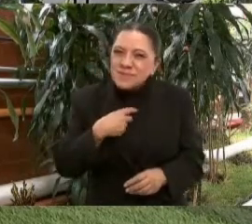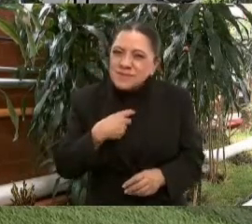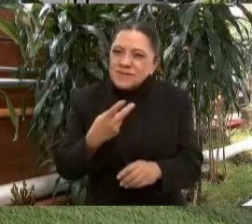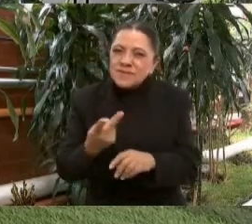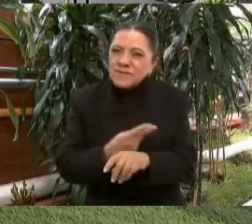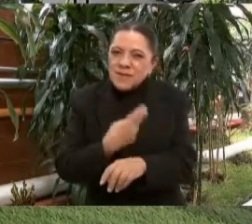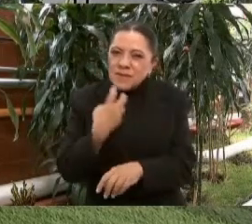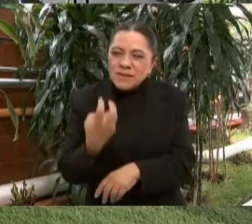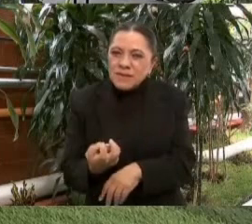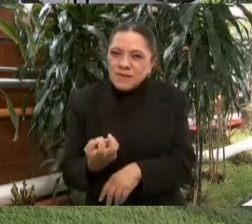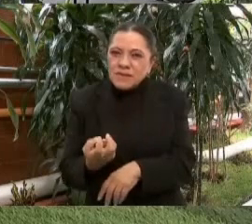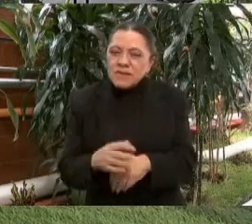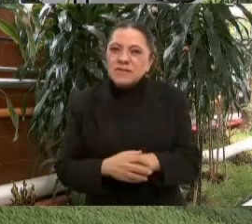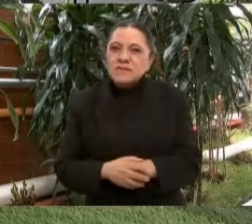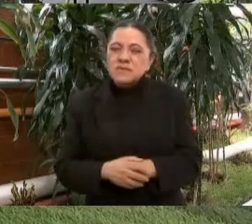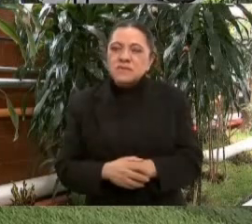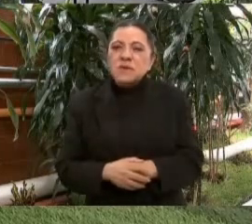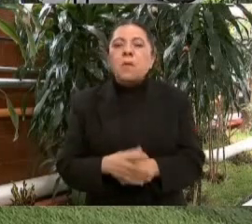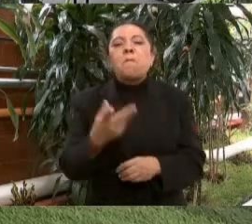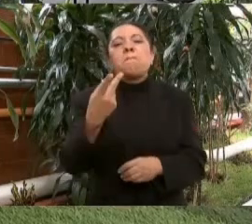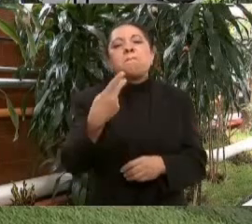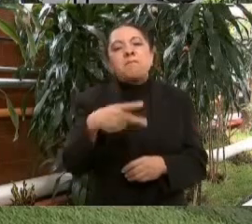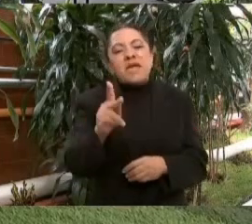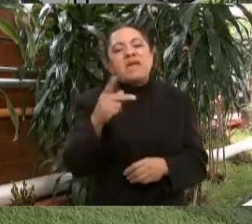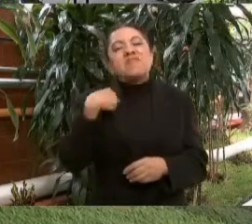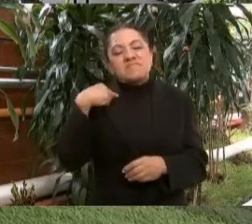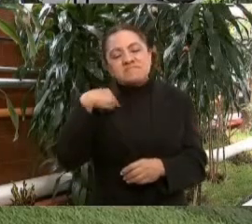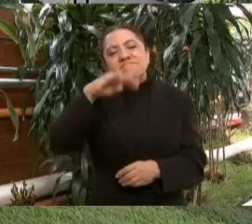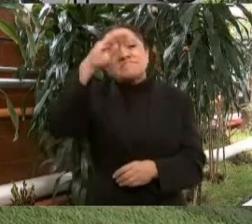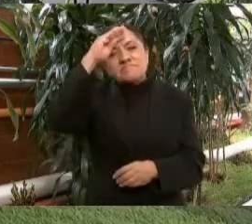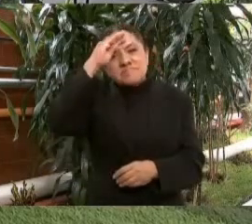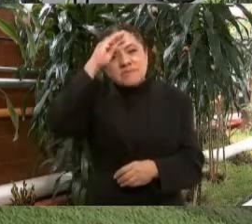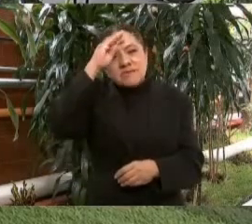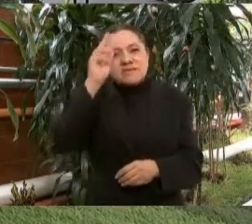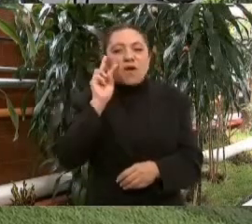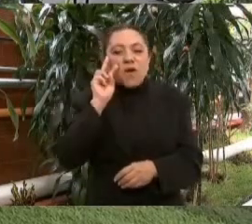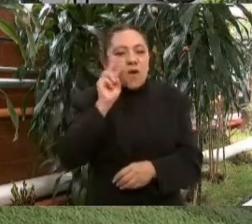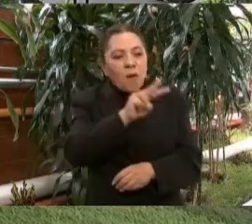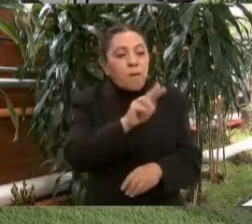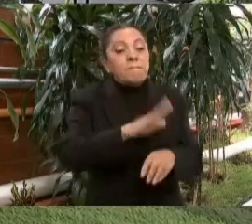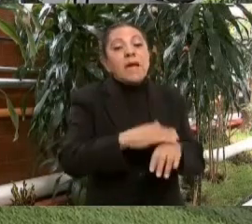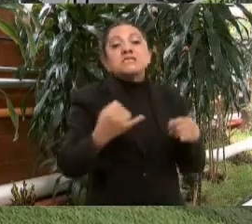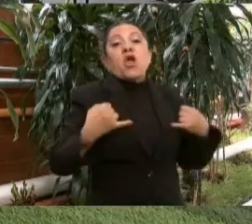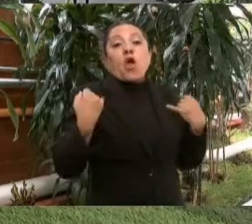se le daba preferencia a los más jóvenes.